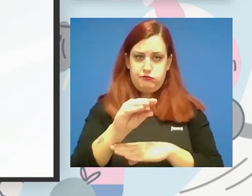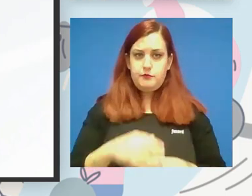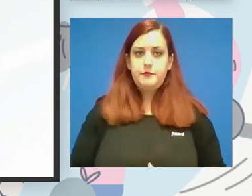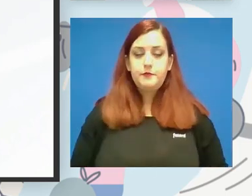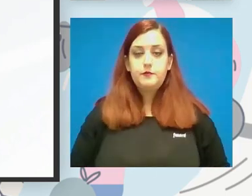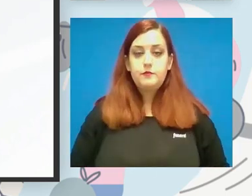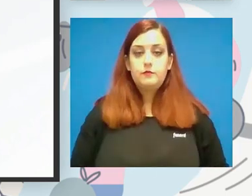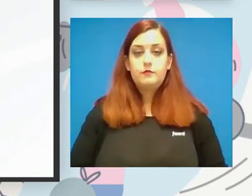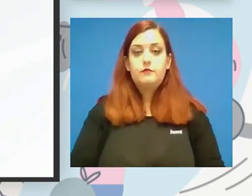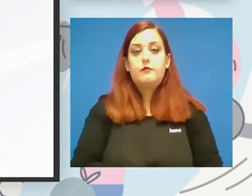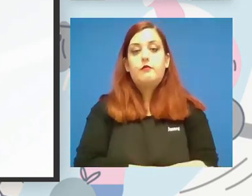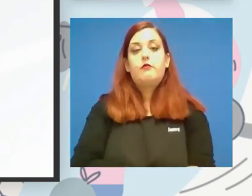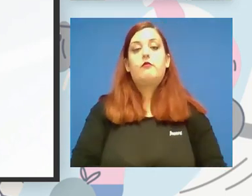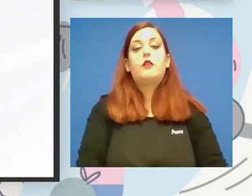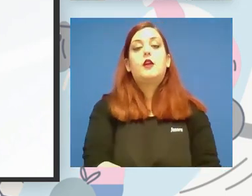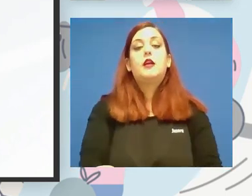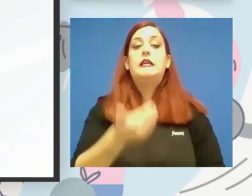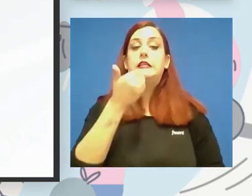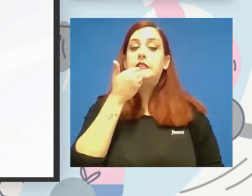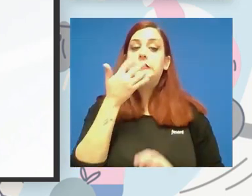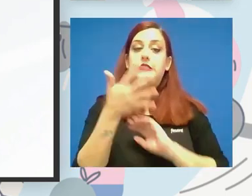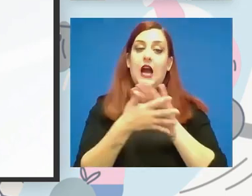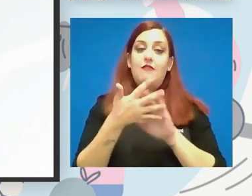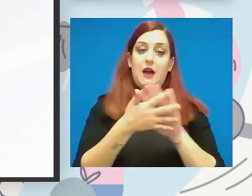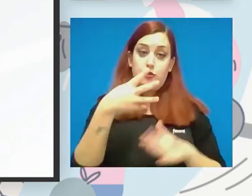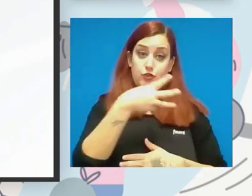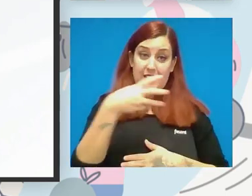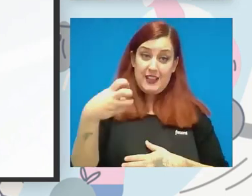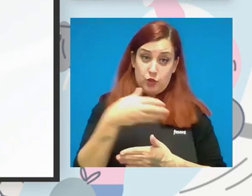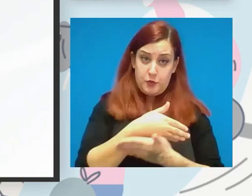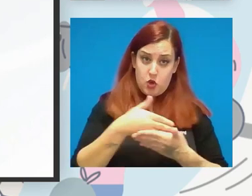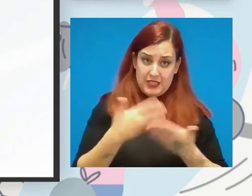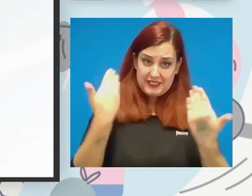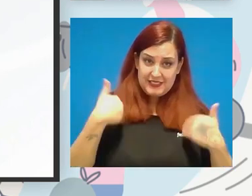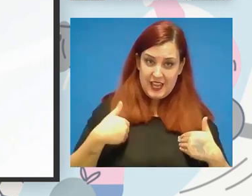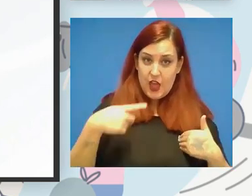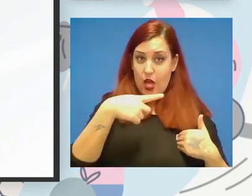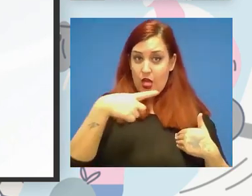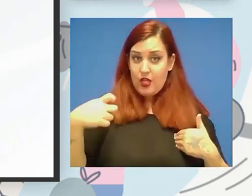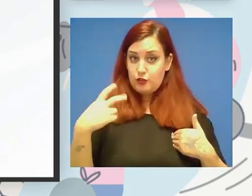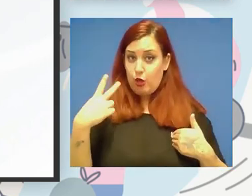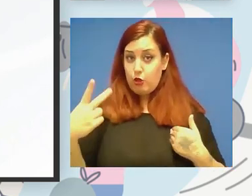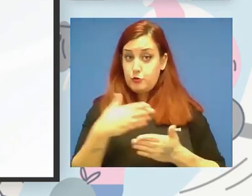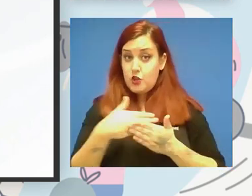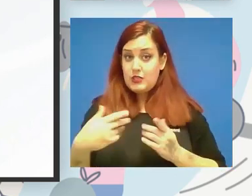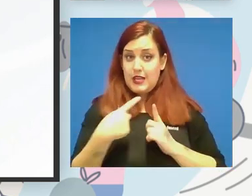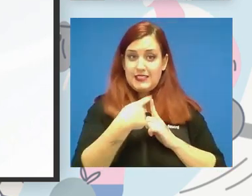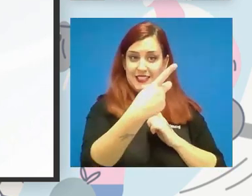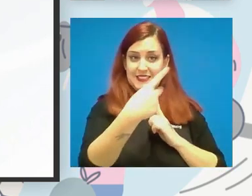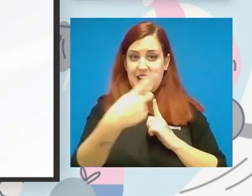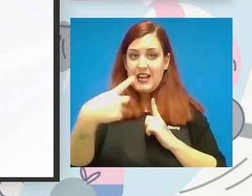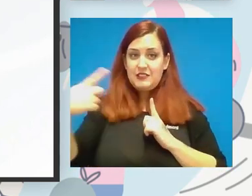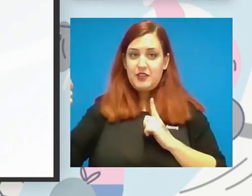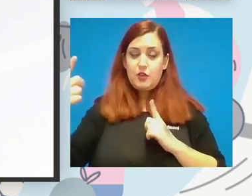cuando hablamos de esos 300 millones ya hay 102 millones de euros que se han transferido a las comunidades autónomas es decir el